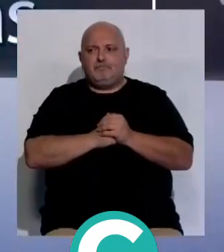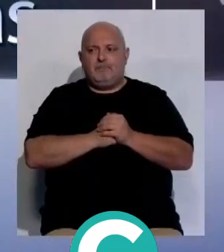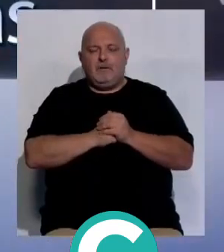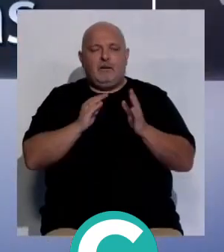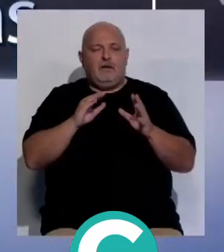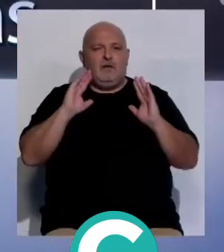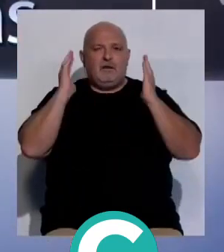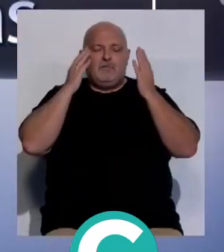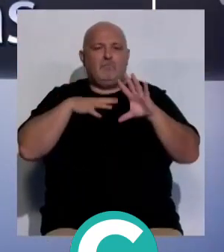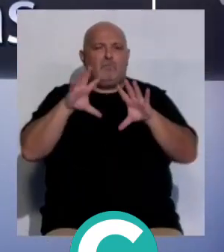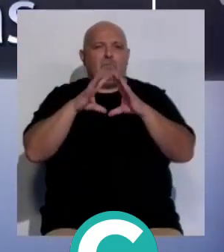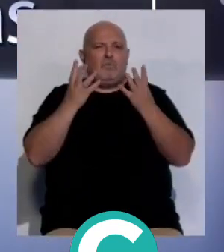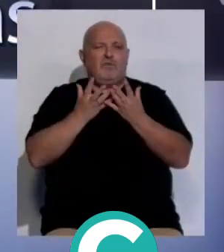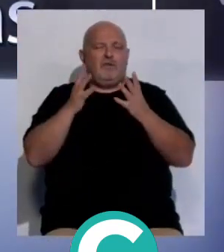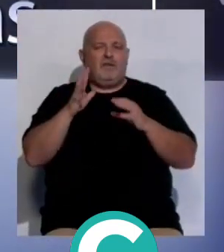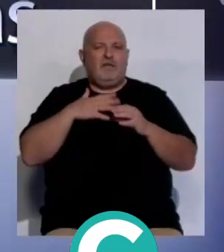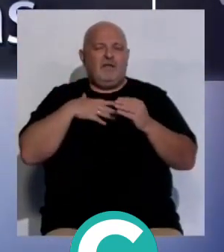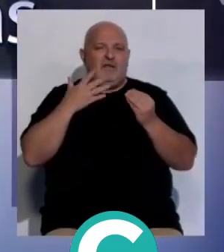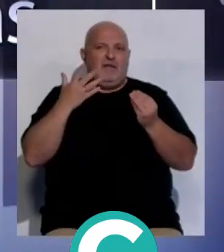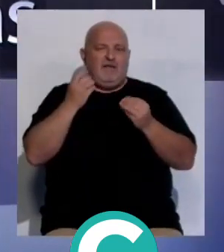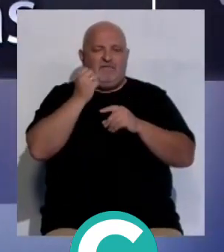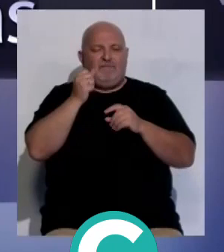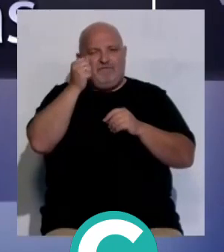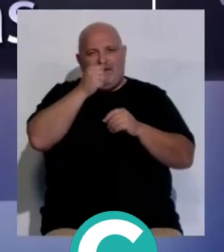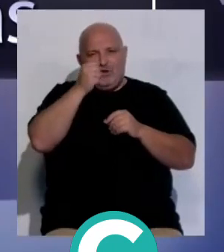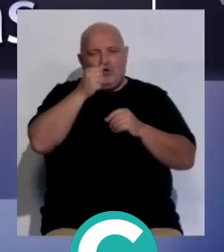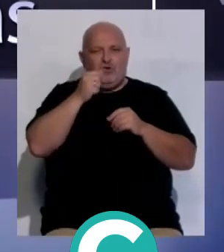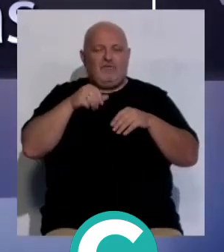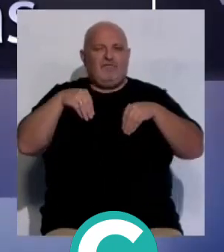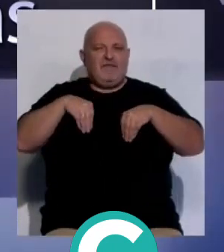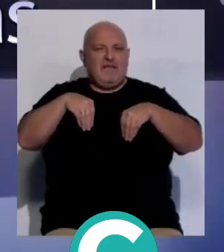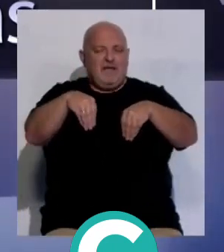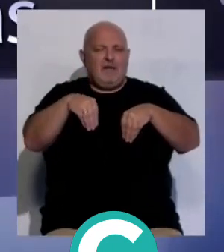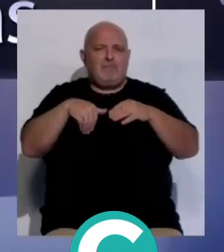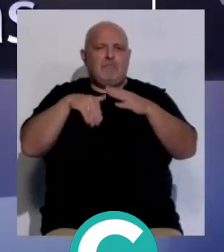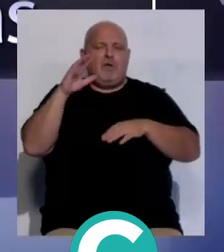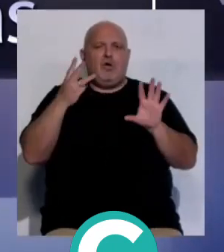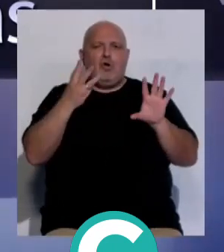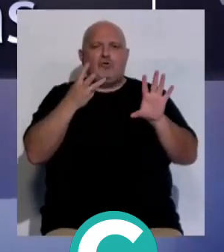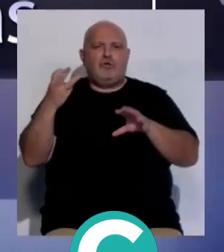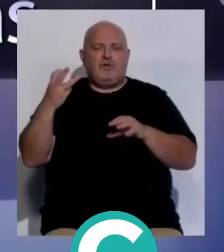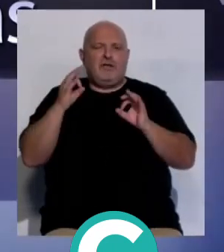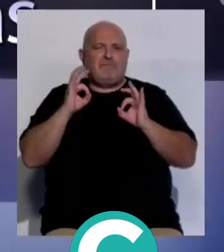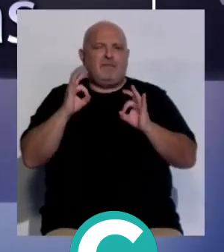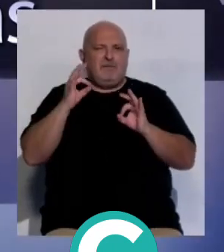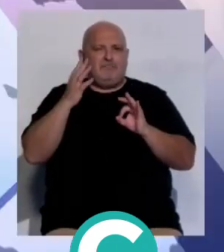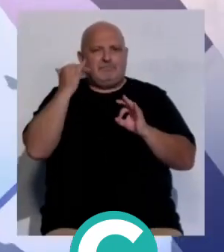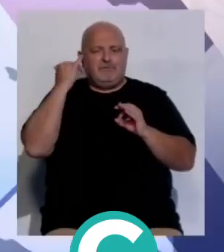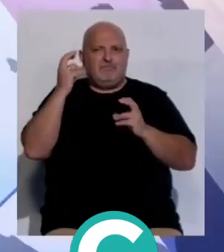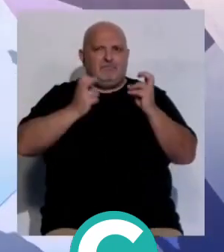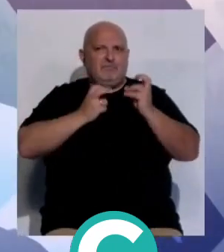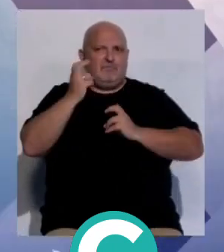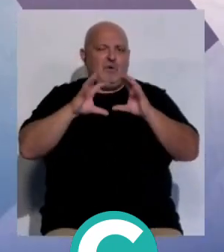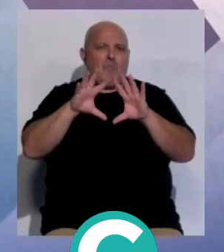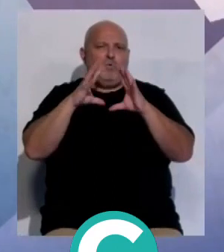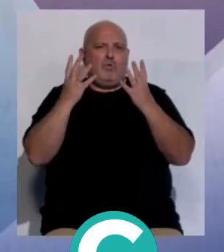Y el Congreso Mundial de la Viña y el Vino ha reunido en Cádiz a más de 800 especialistas venidos de